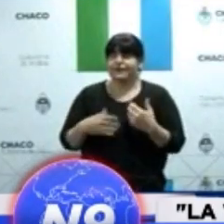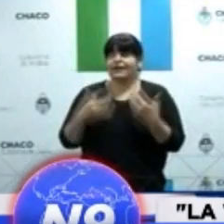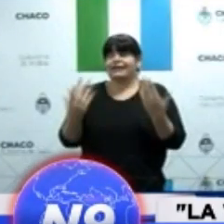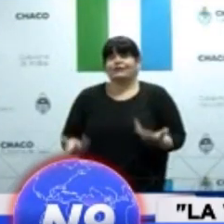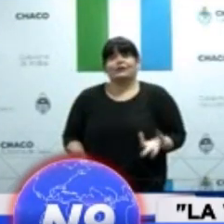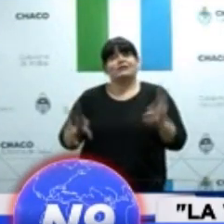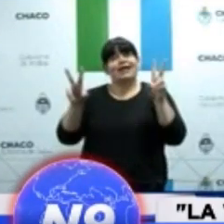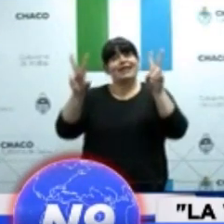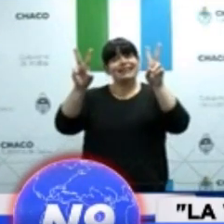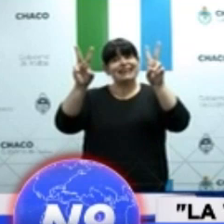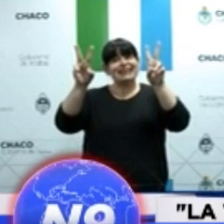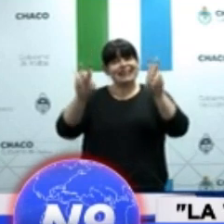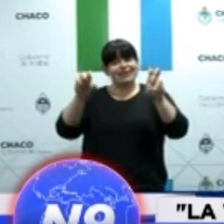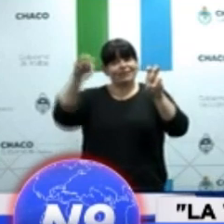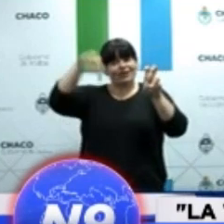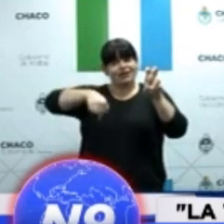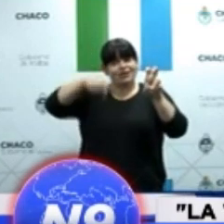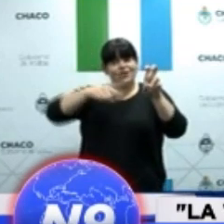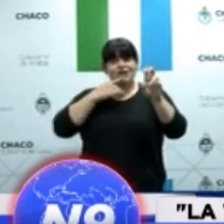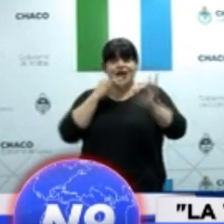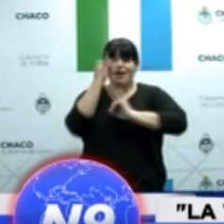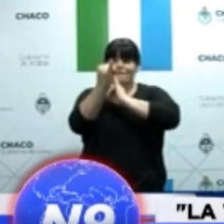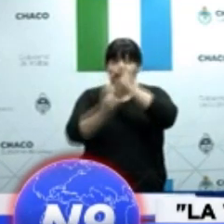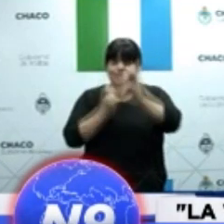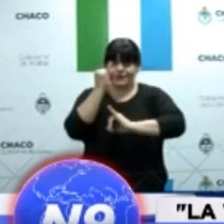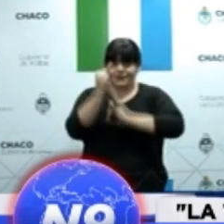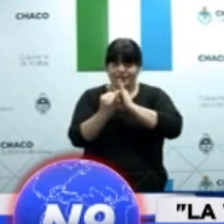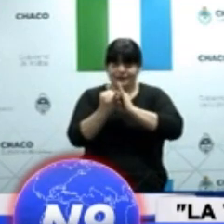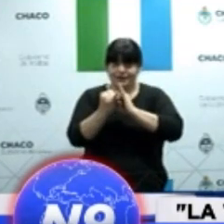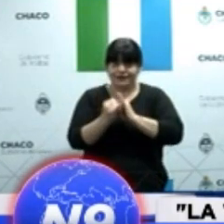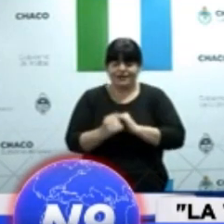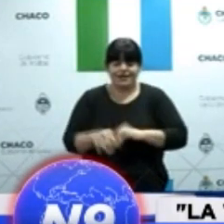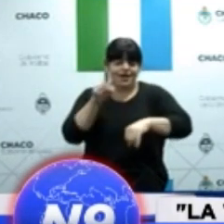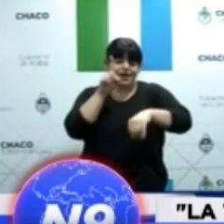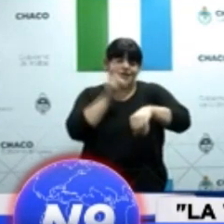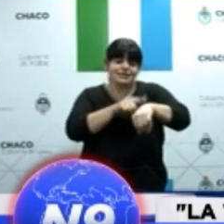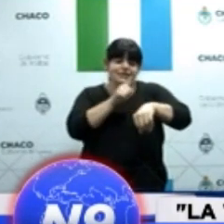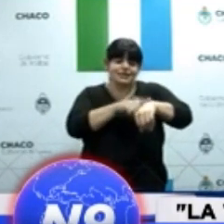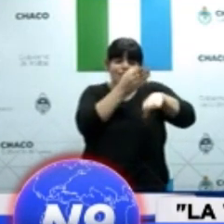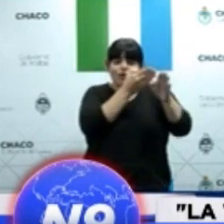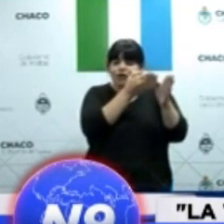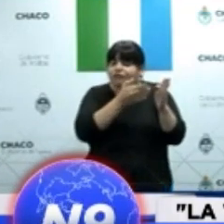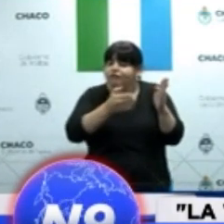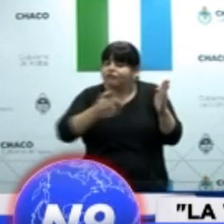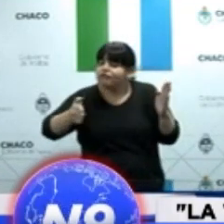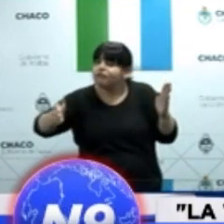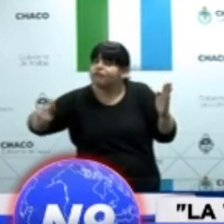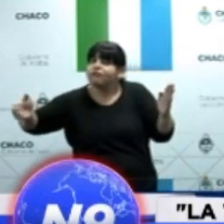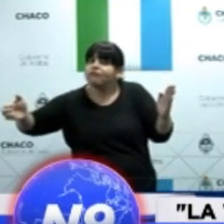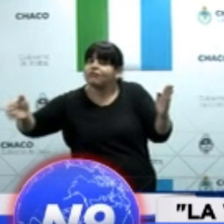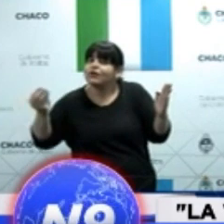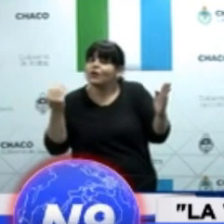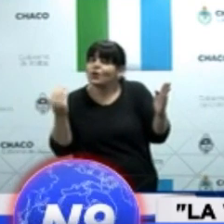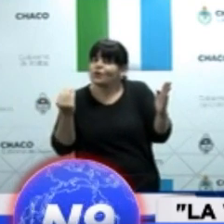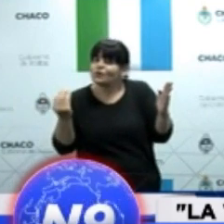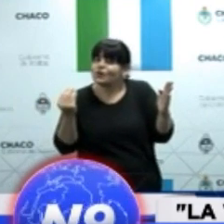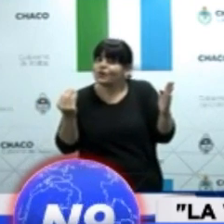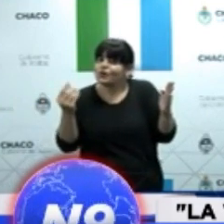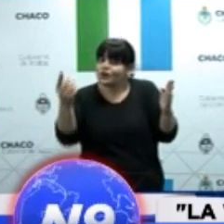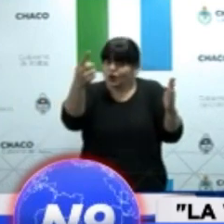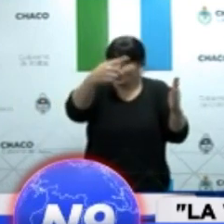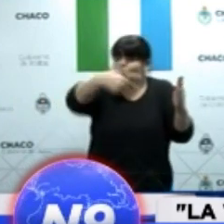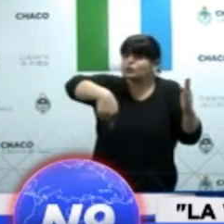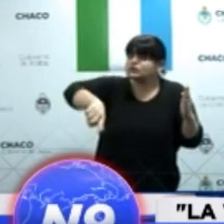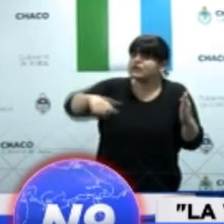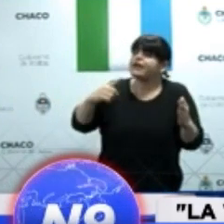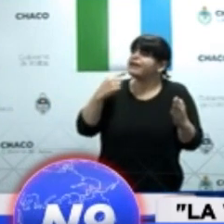acá, y están todos en su derecho, de preguntar por qué el Chaco tiene más casos